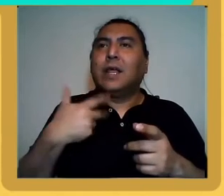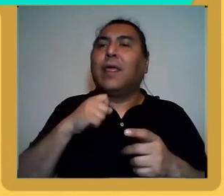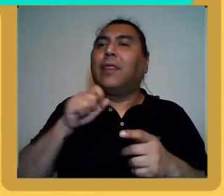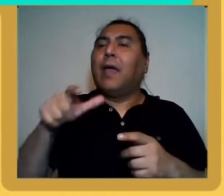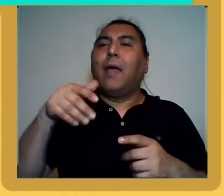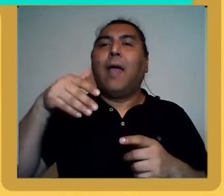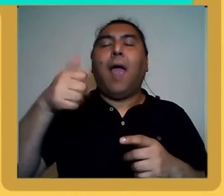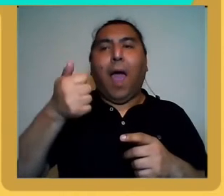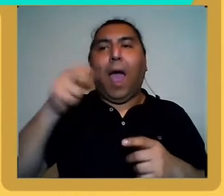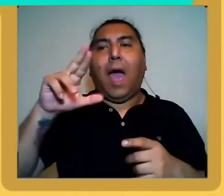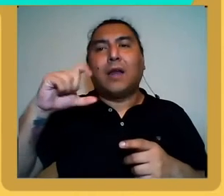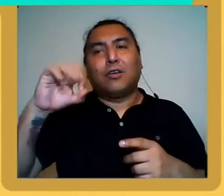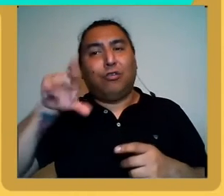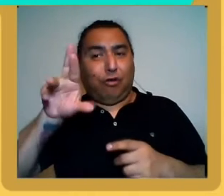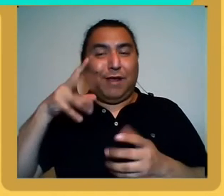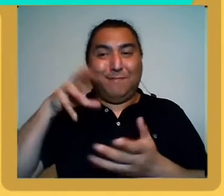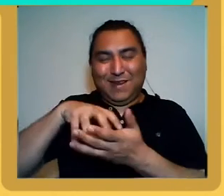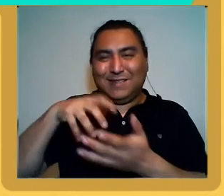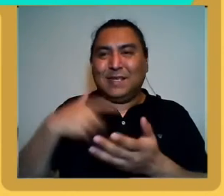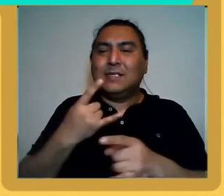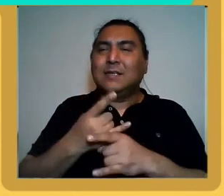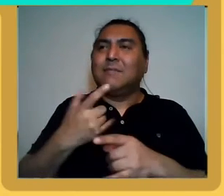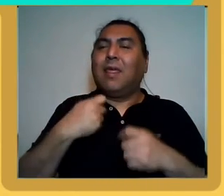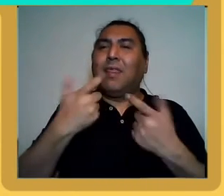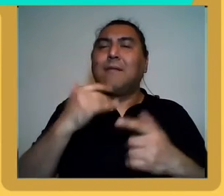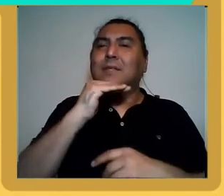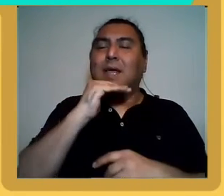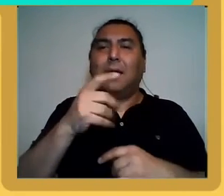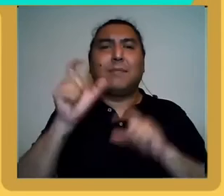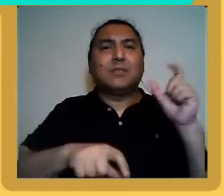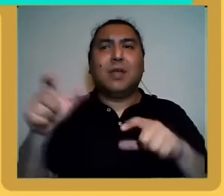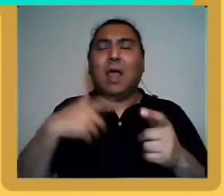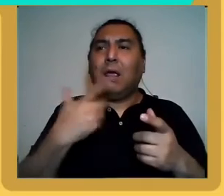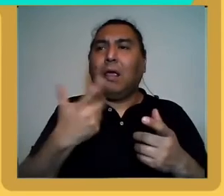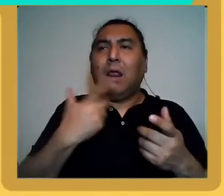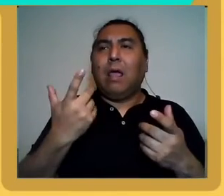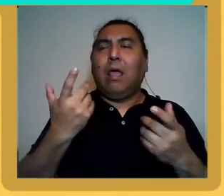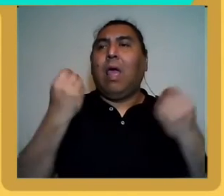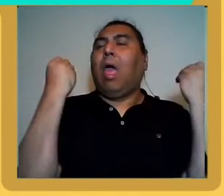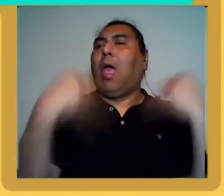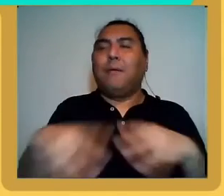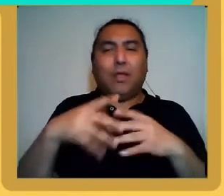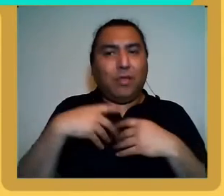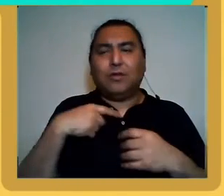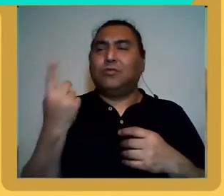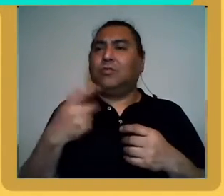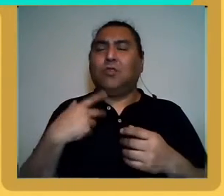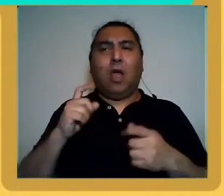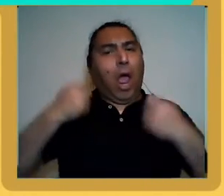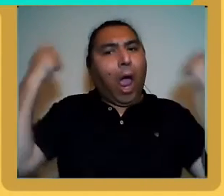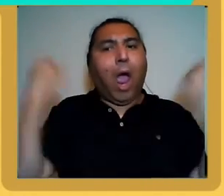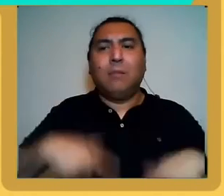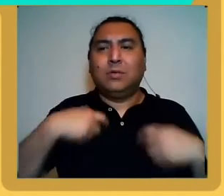invierte contra cíclico. O cuando parece que todos se quieren ir, nosotros redoblamos la apuesta porque vemos el potencial